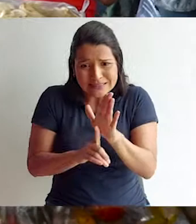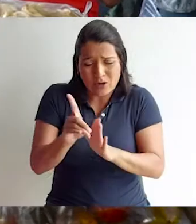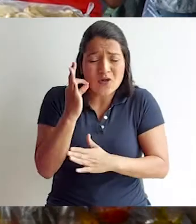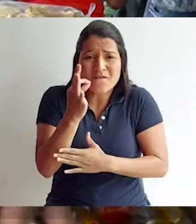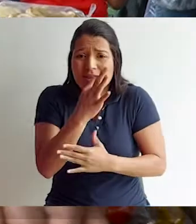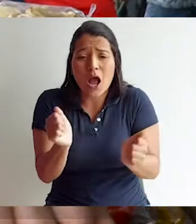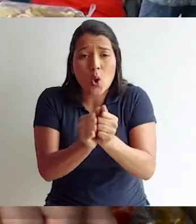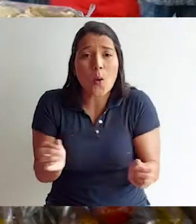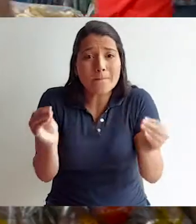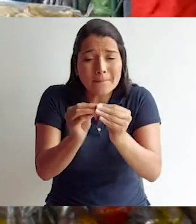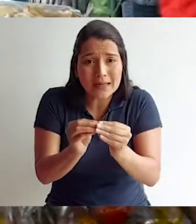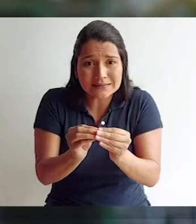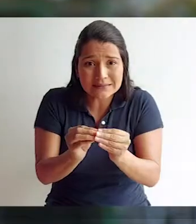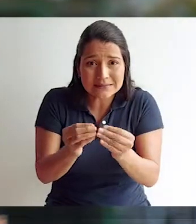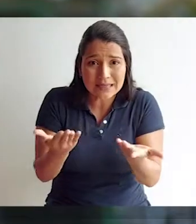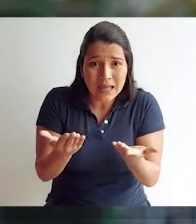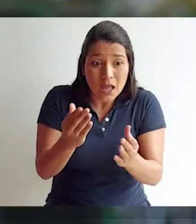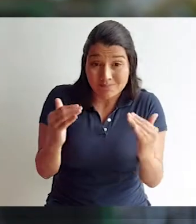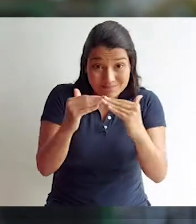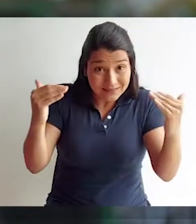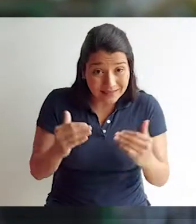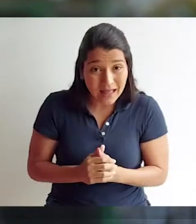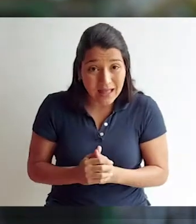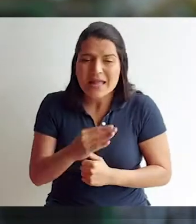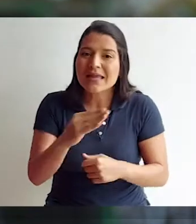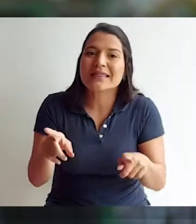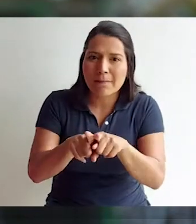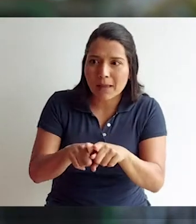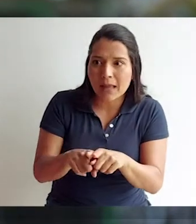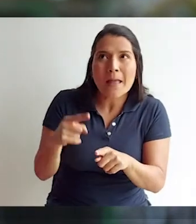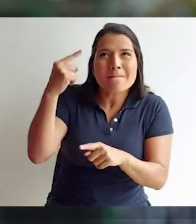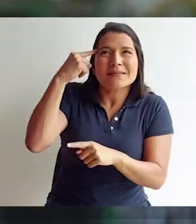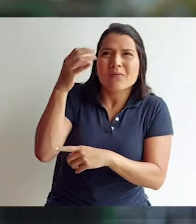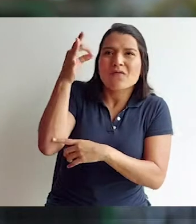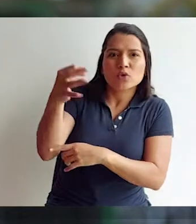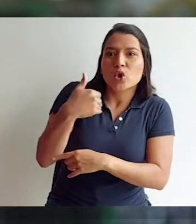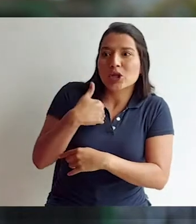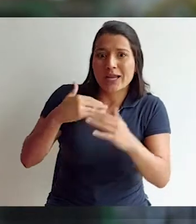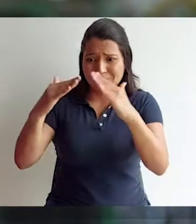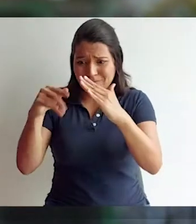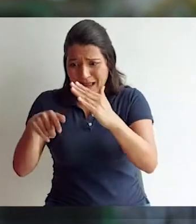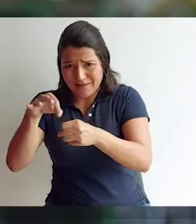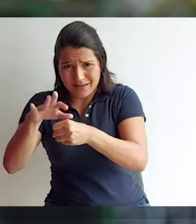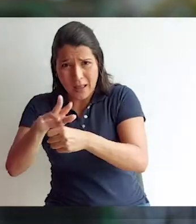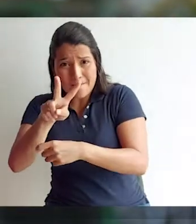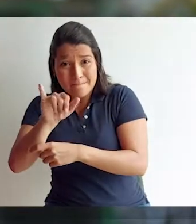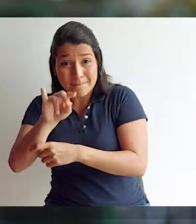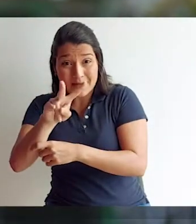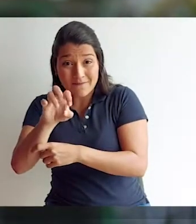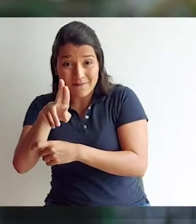productoras, desarrollando nuestras fincas con más ecuidad. También